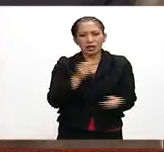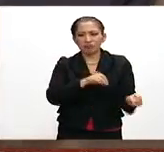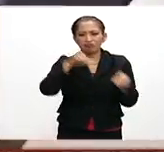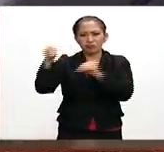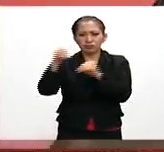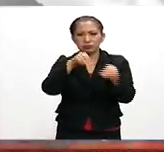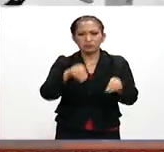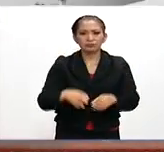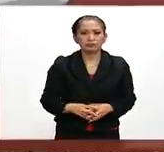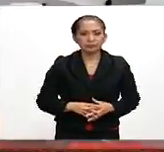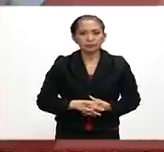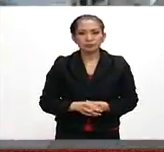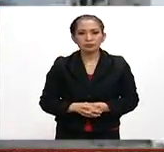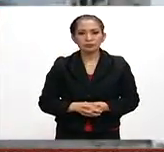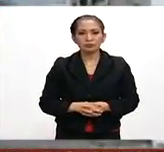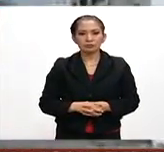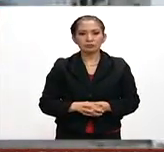traslado.